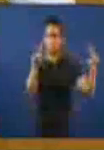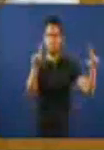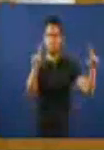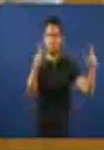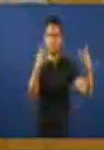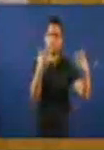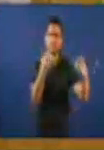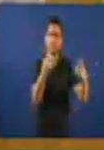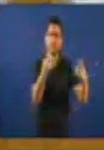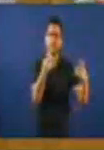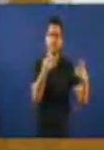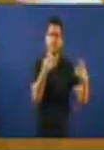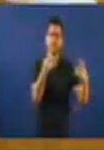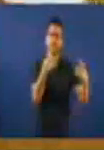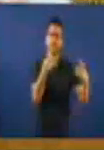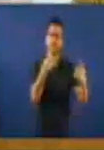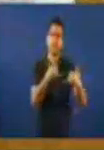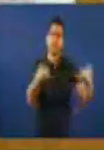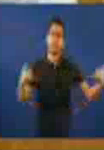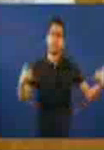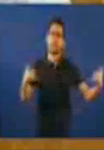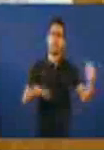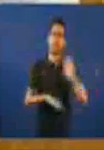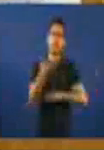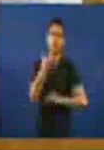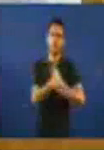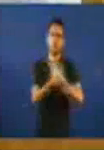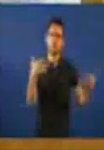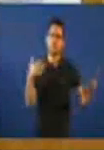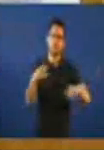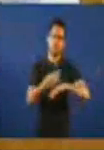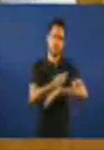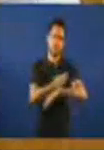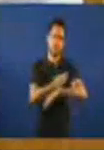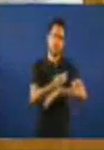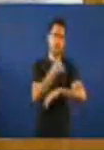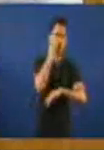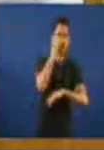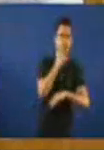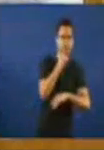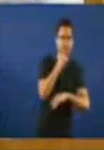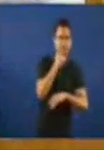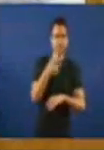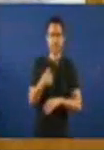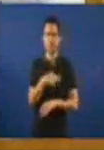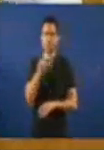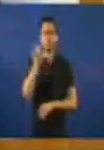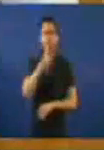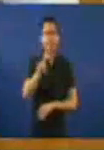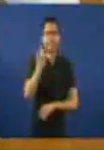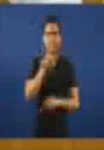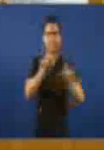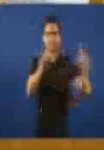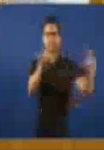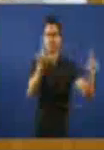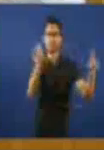línea de alta velocidade, ourense Santiago. Mentira. É todo